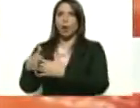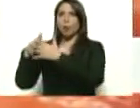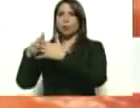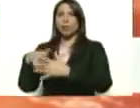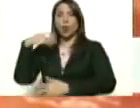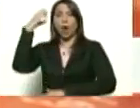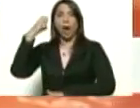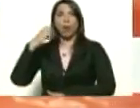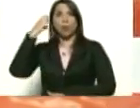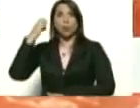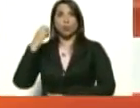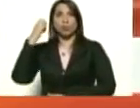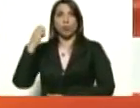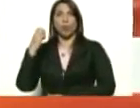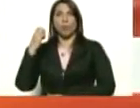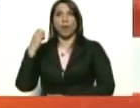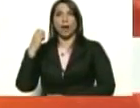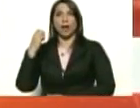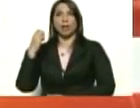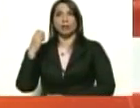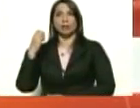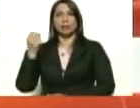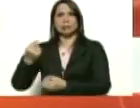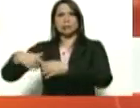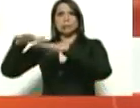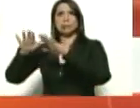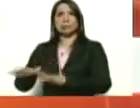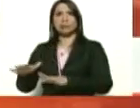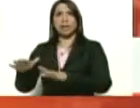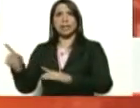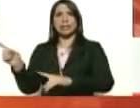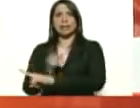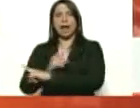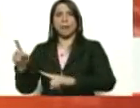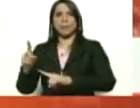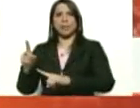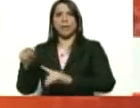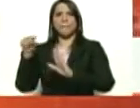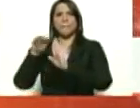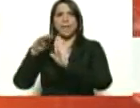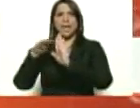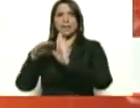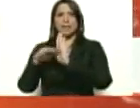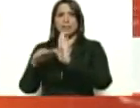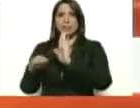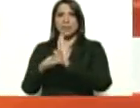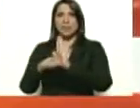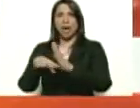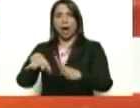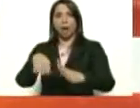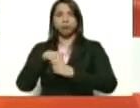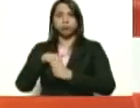levantar de manera apresurada las medidas de contención, de distanciamiento y de cuarentena.